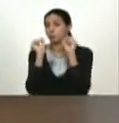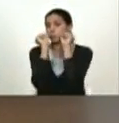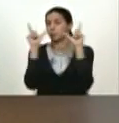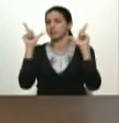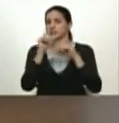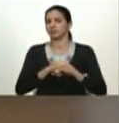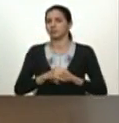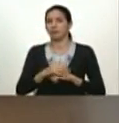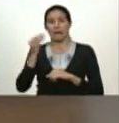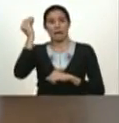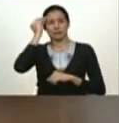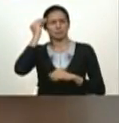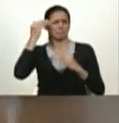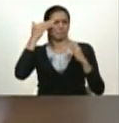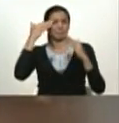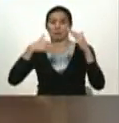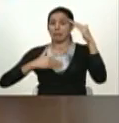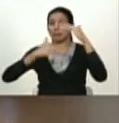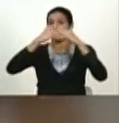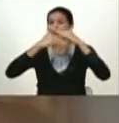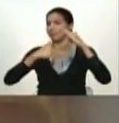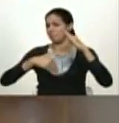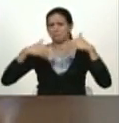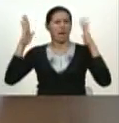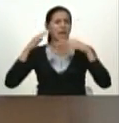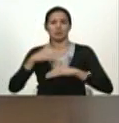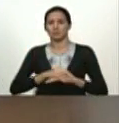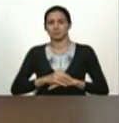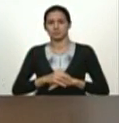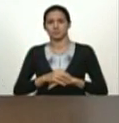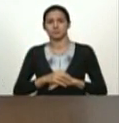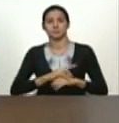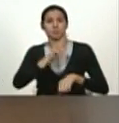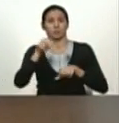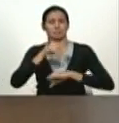haber en la política internacional nacional en la ética